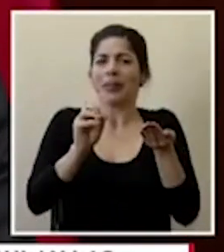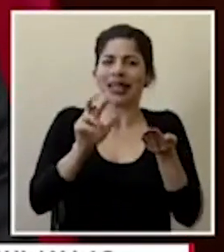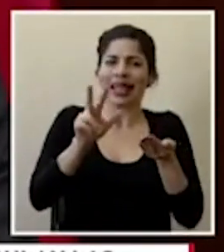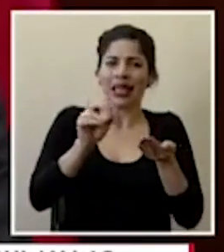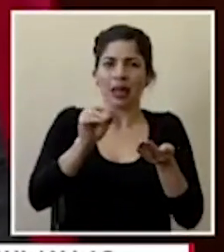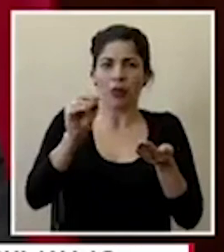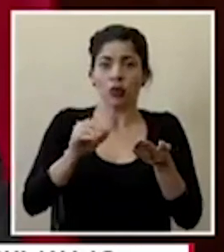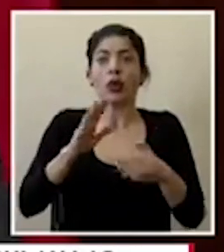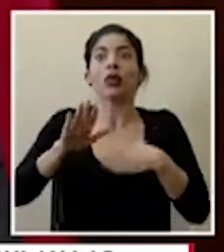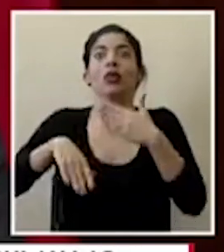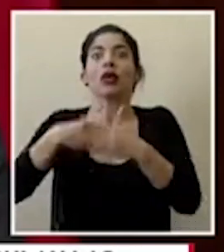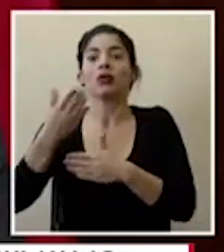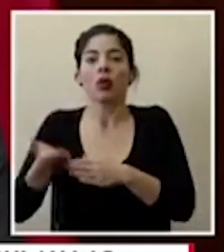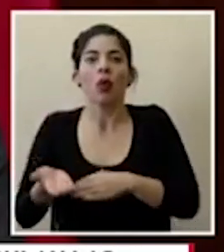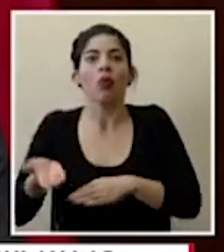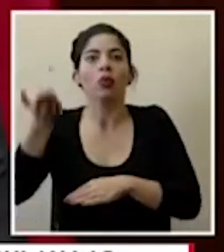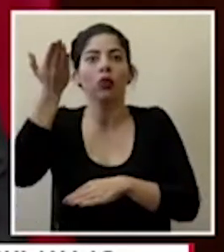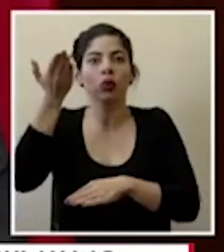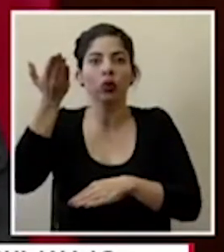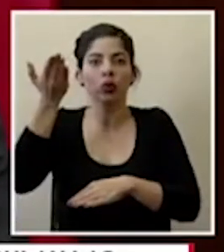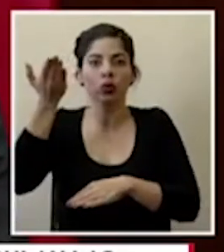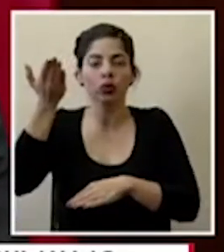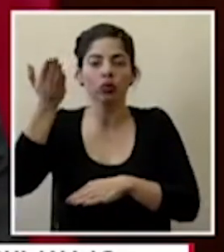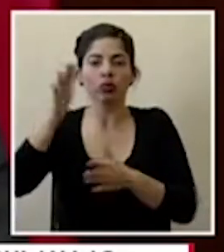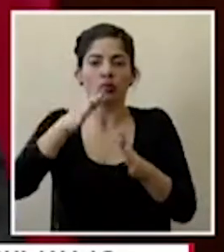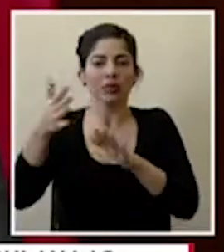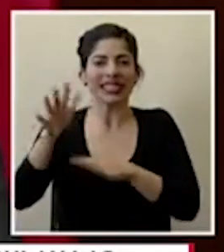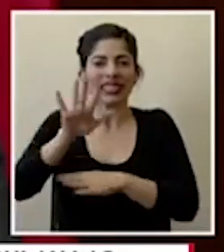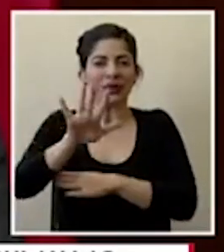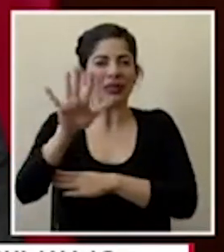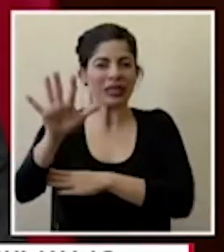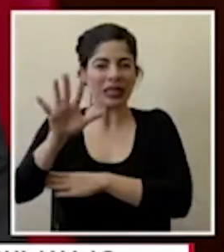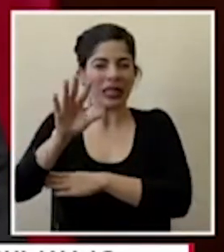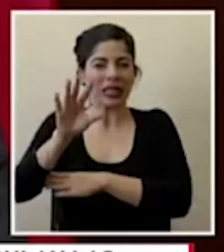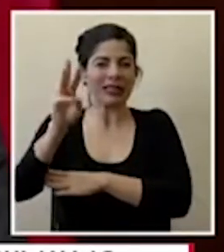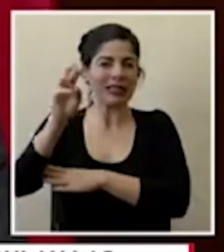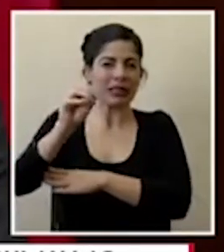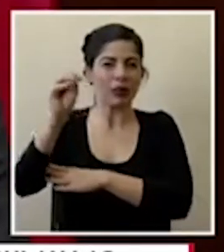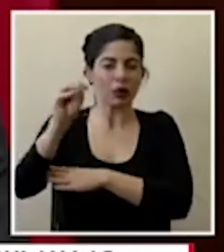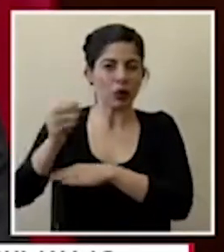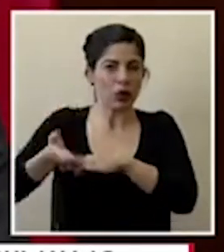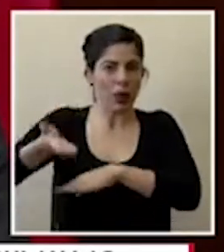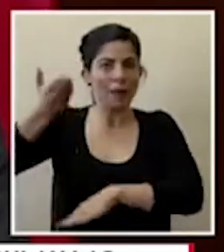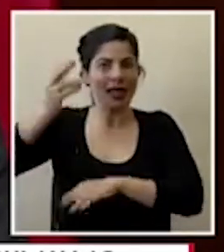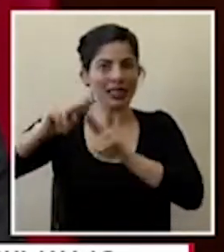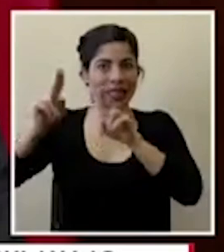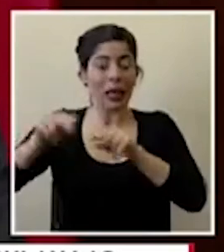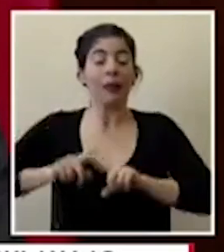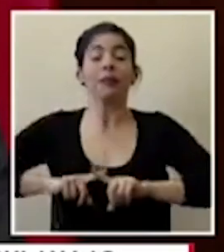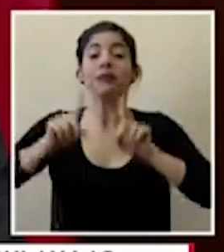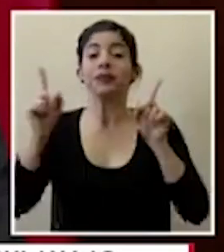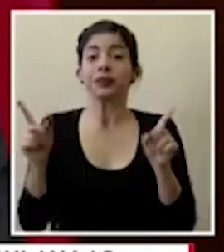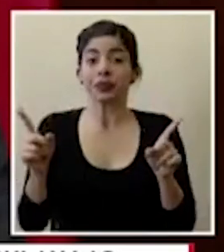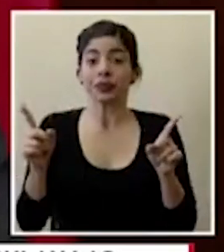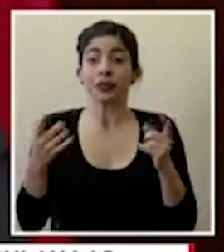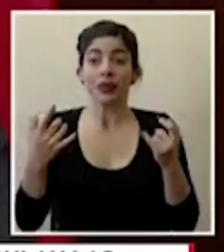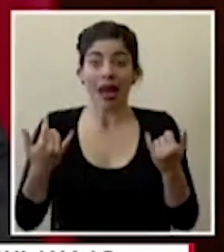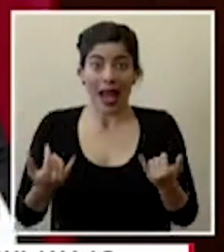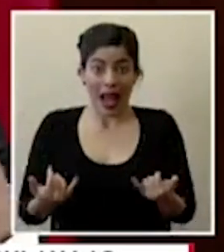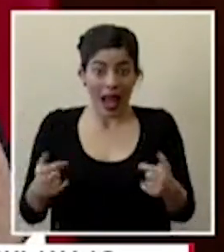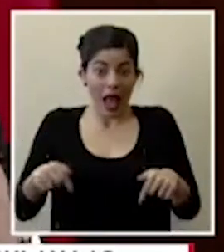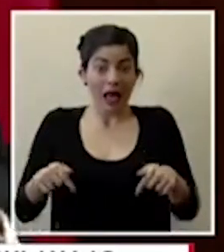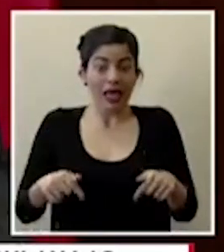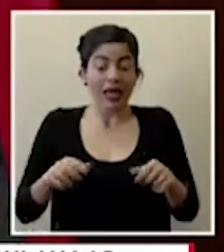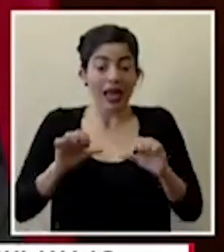30 por ciento luego subió a un 55 60 por ciento sin embargo aquí pues